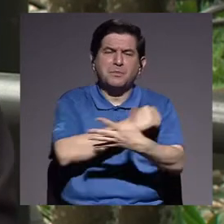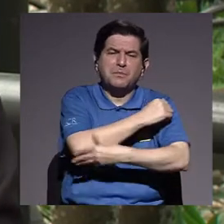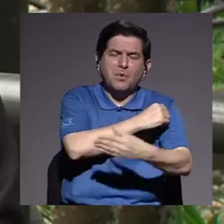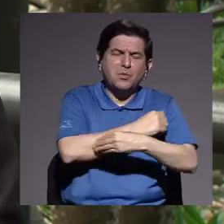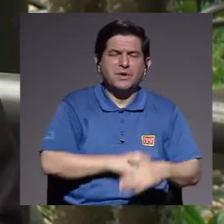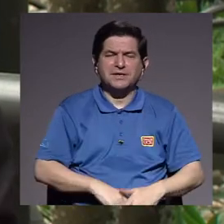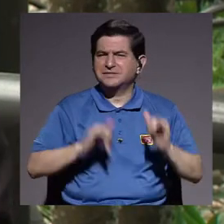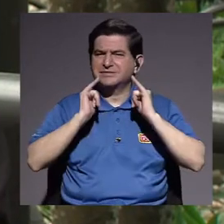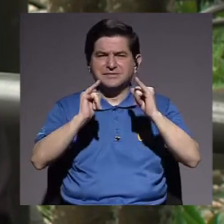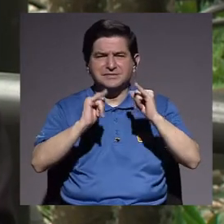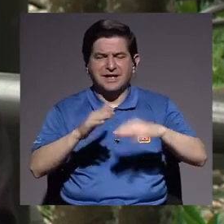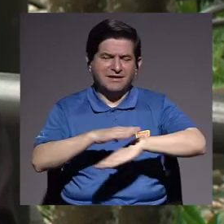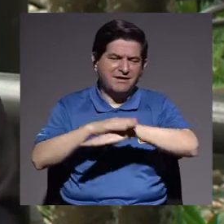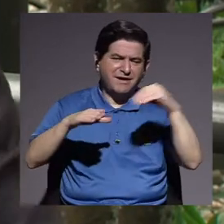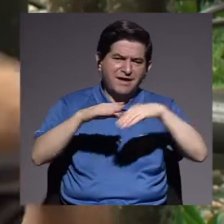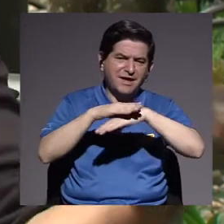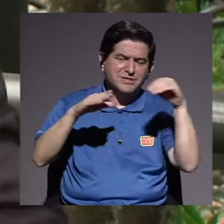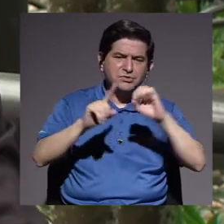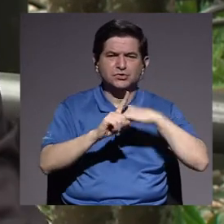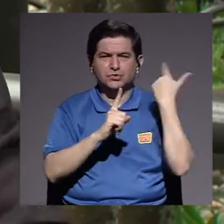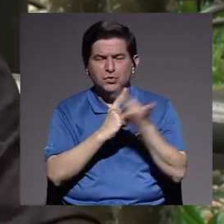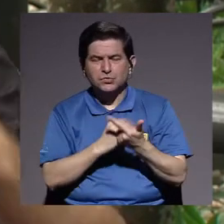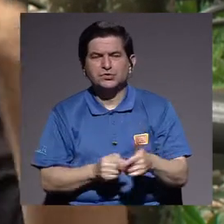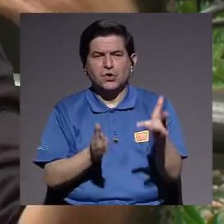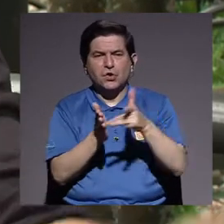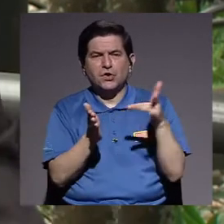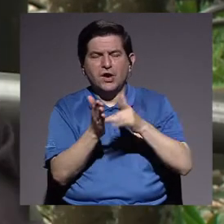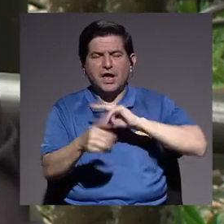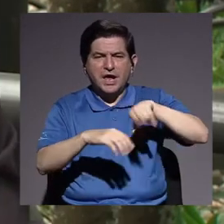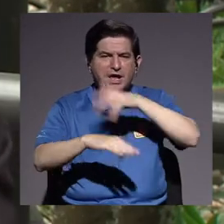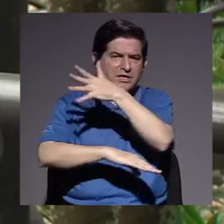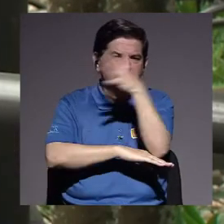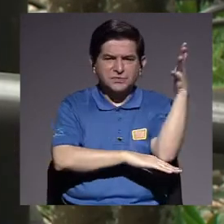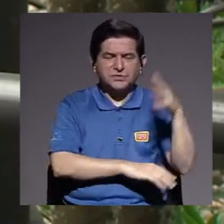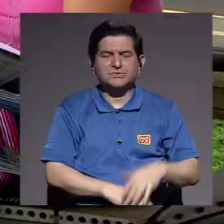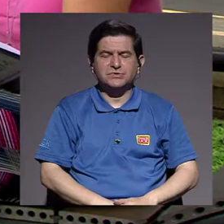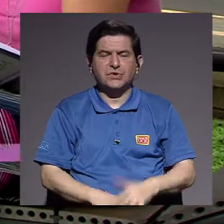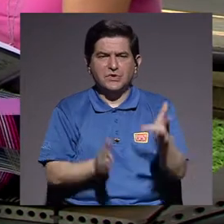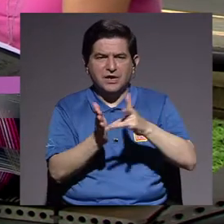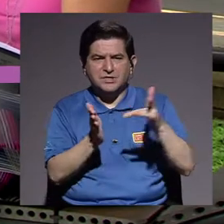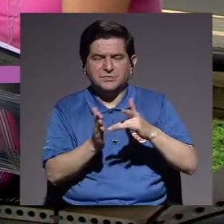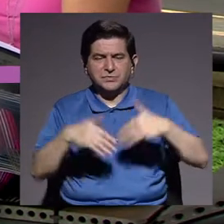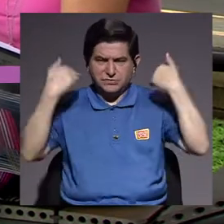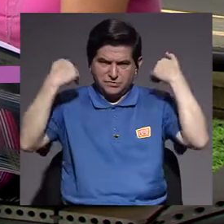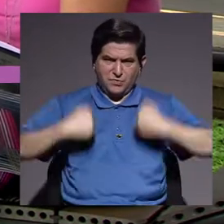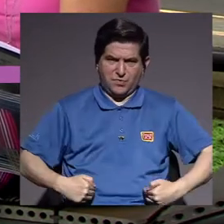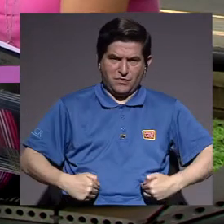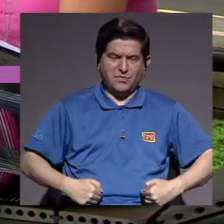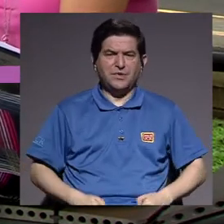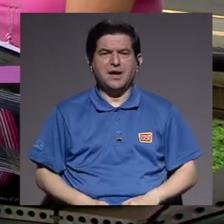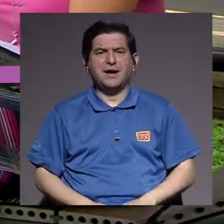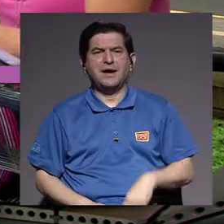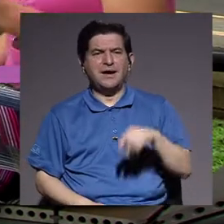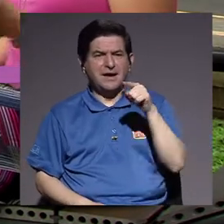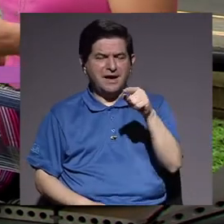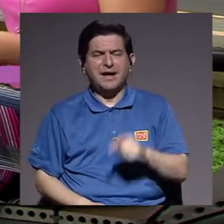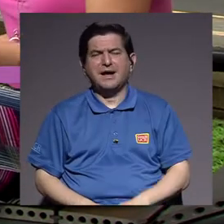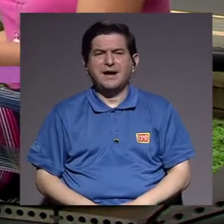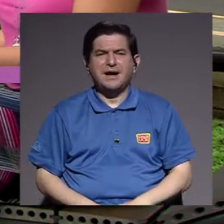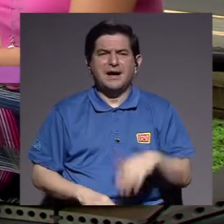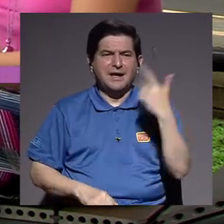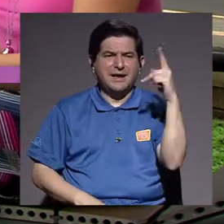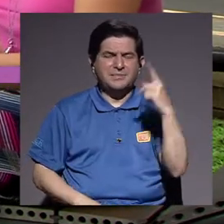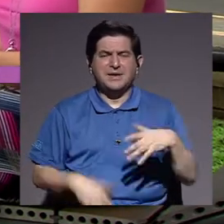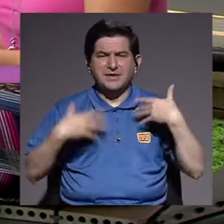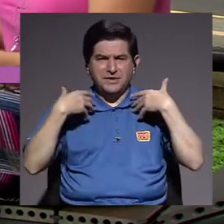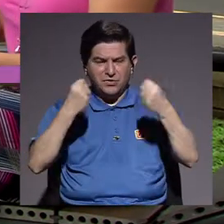exclusión, la explotación de la naturaleza, la explotación de un ser humano, la desprotección de la salud, de la educación, del trabajo,